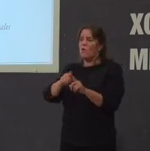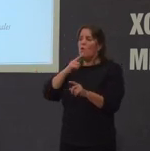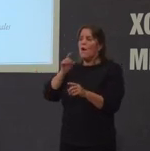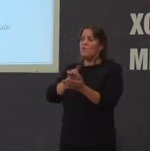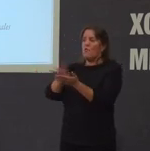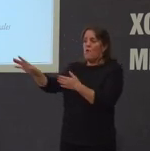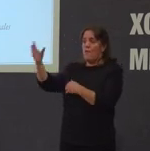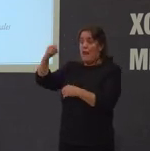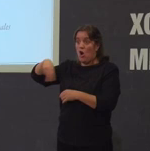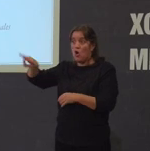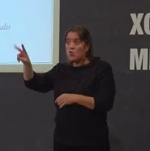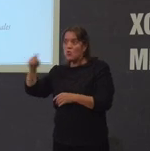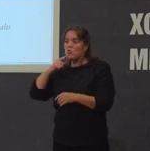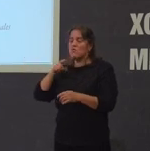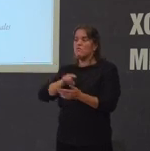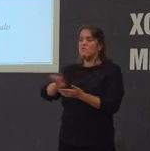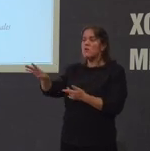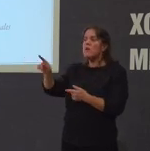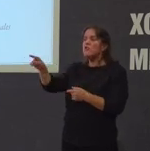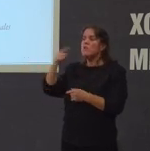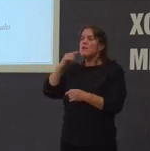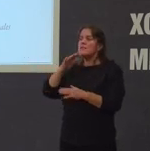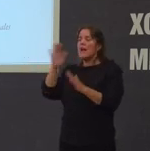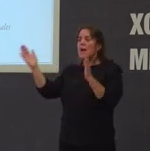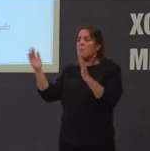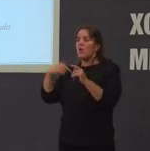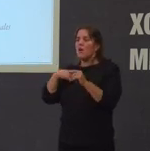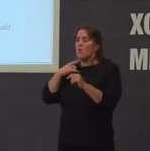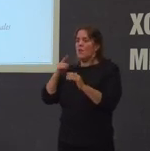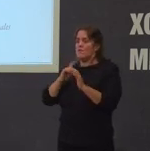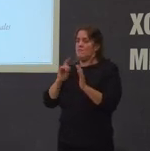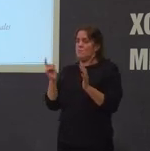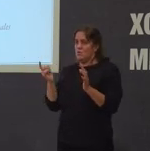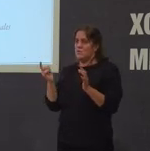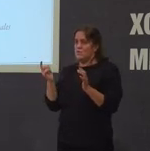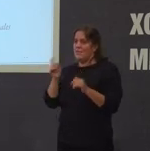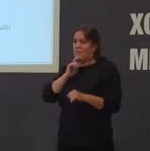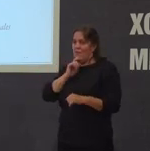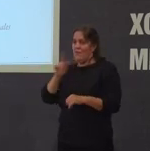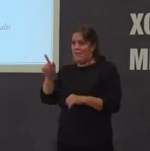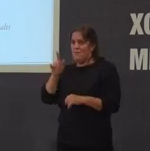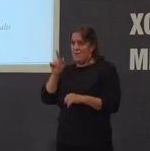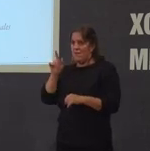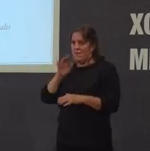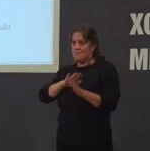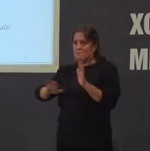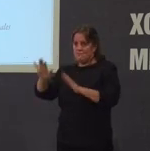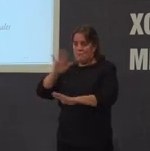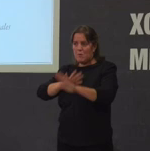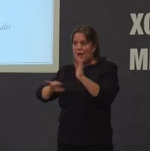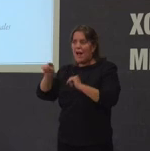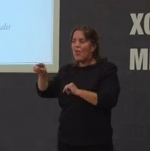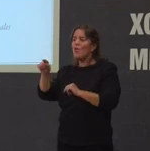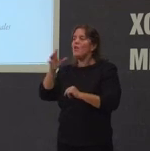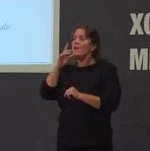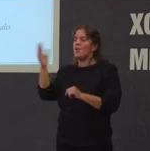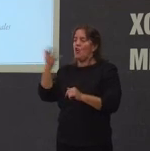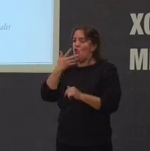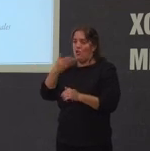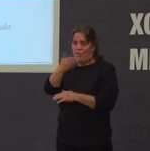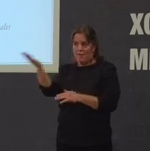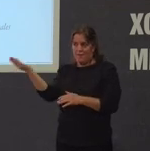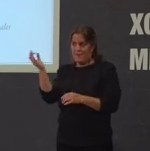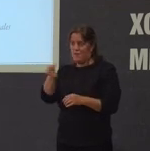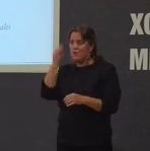nese momento tan crítico que seguro que todas as que estades aquí coñecedes no que algúns países